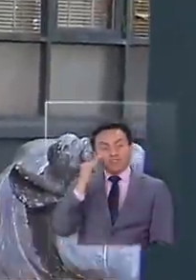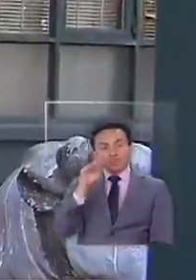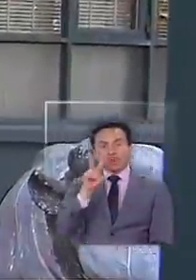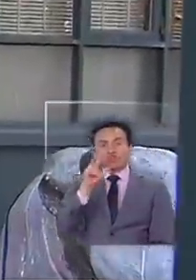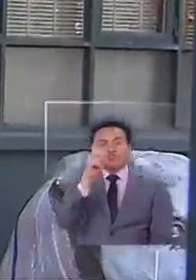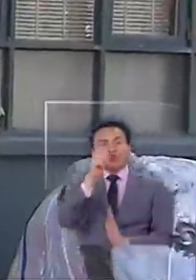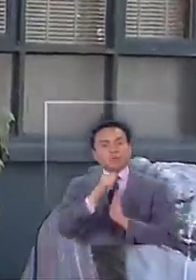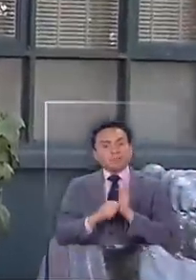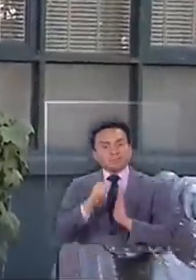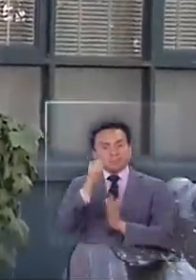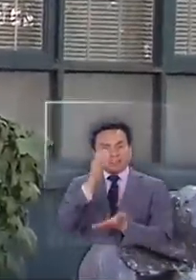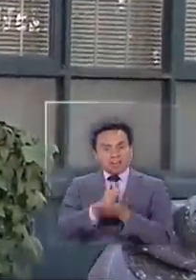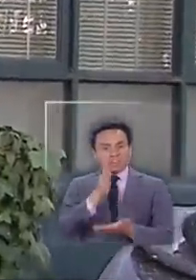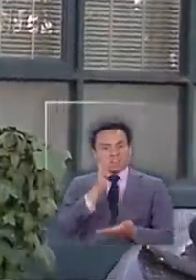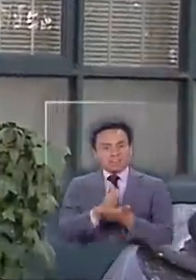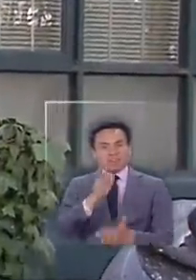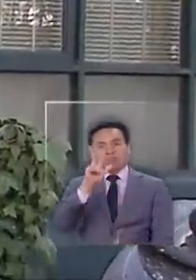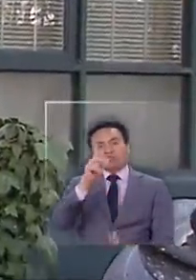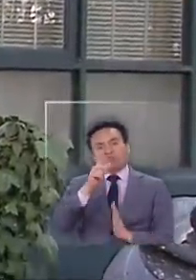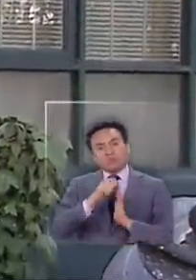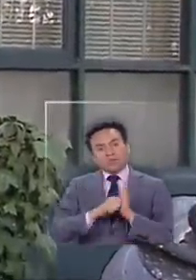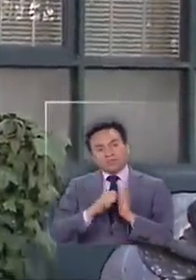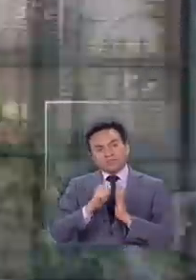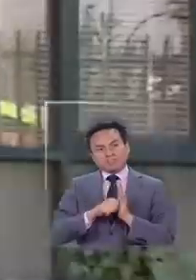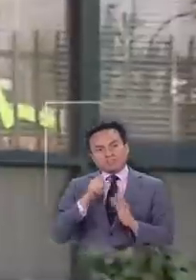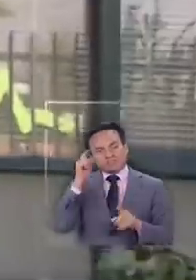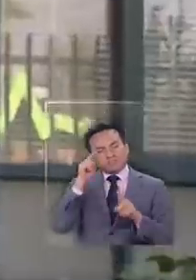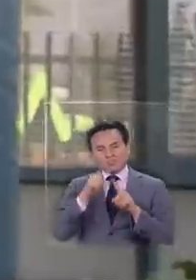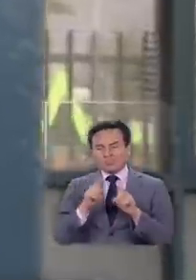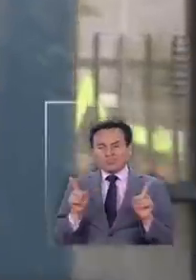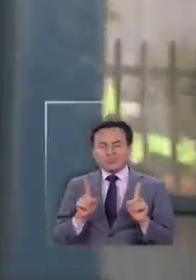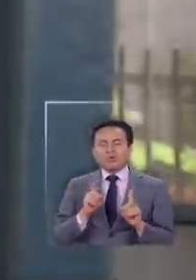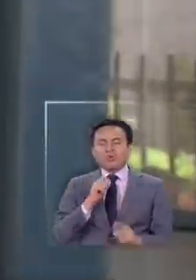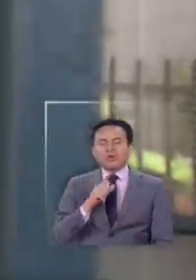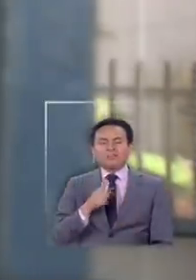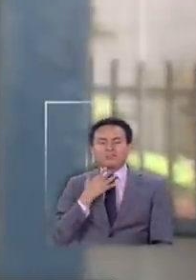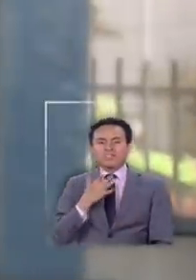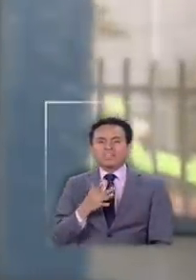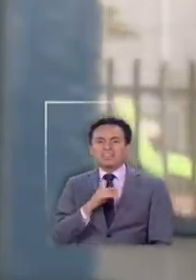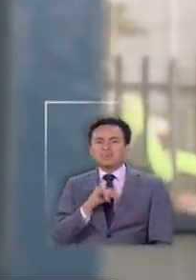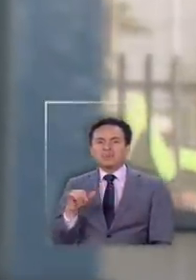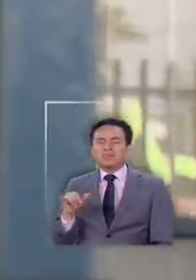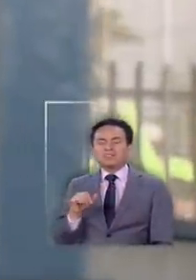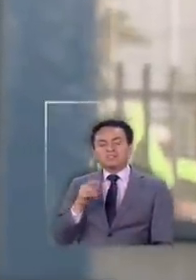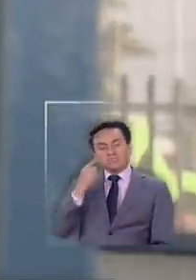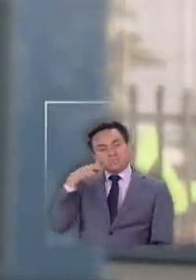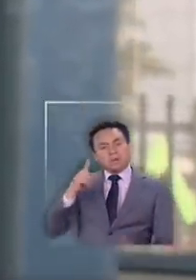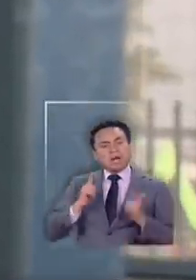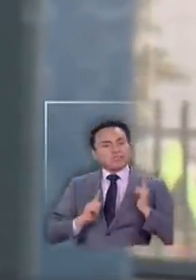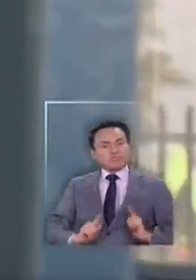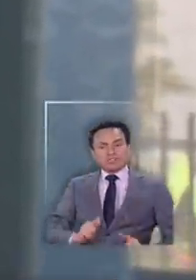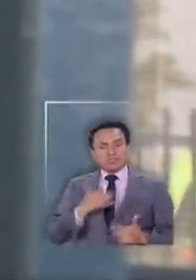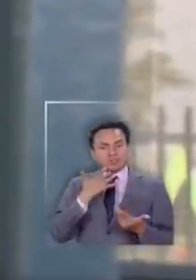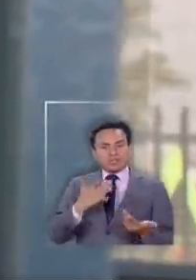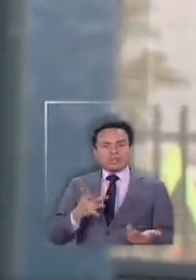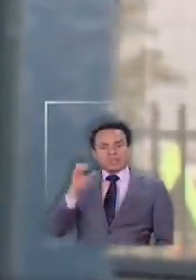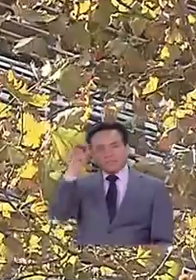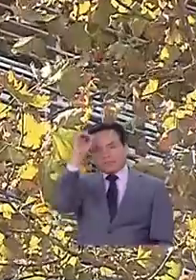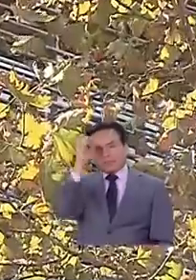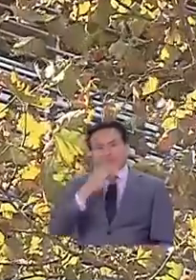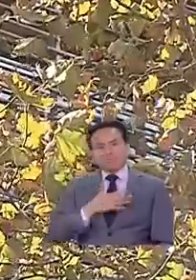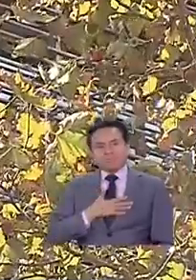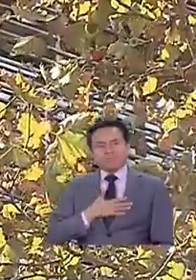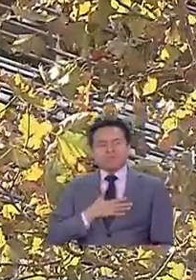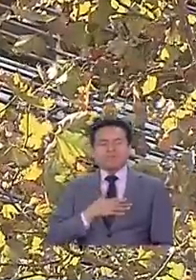ocho meses en clase. Y no es la idea. ¿Cuál es la idea de tenerlo después sin vacaciones? Esa es mi opinión.